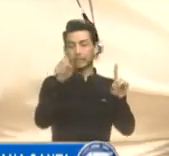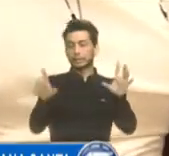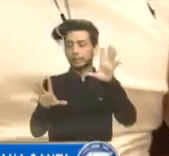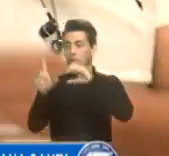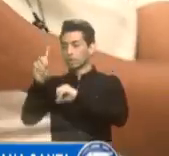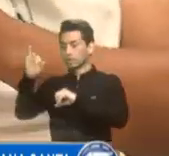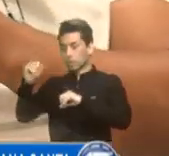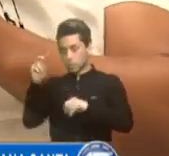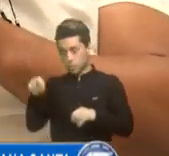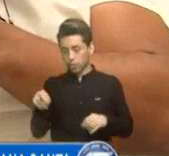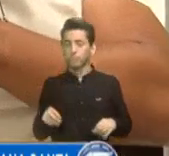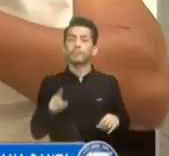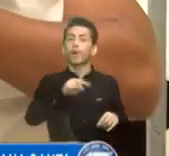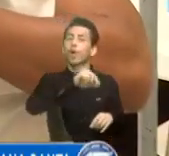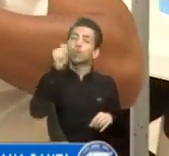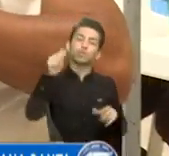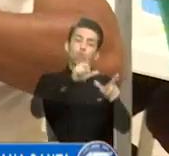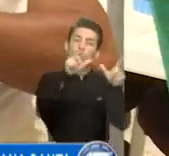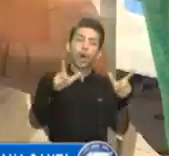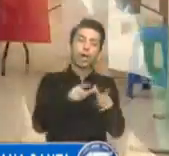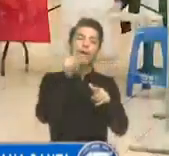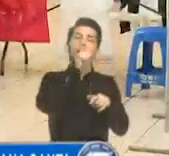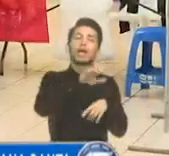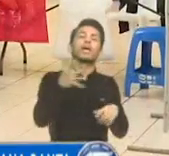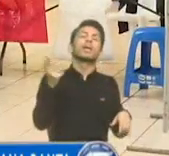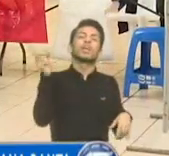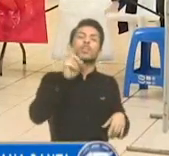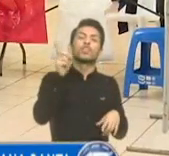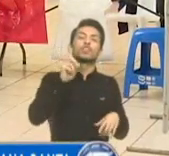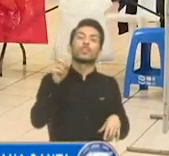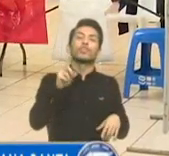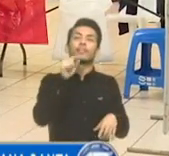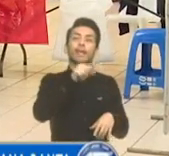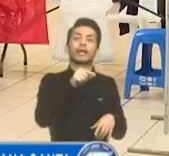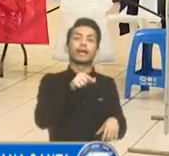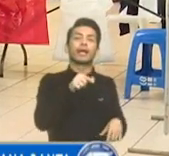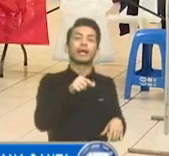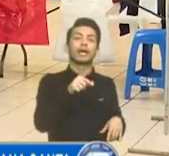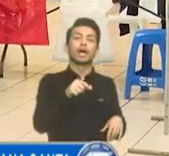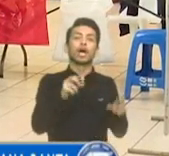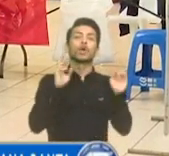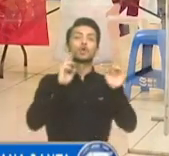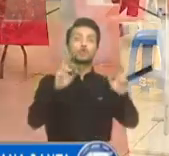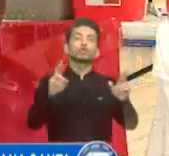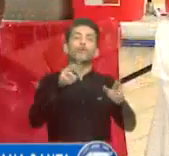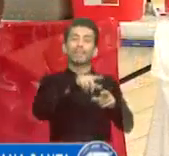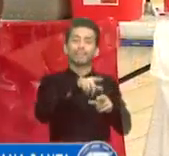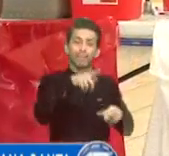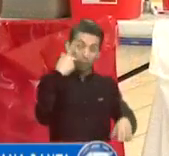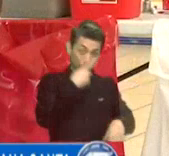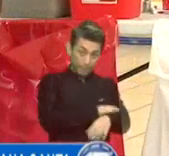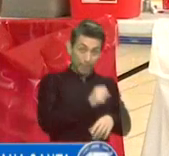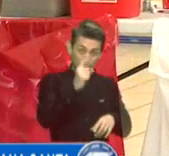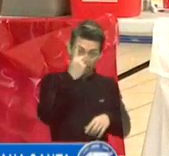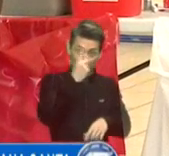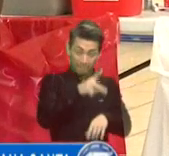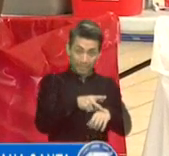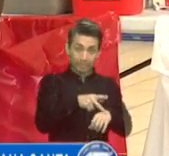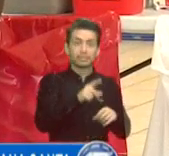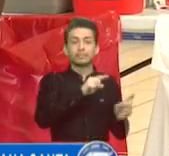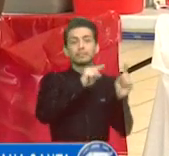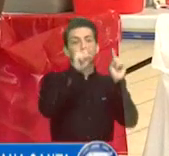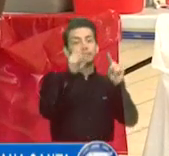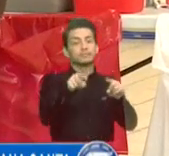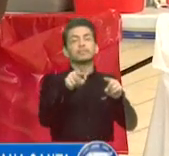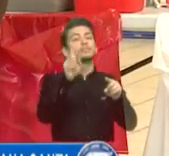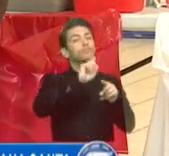personas que se aplicaron la primera dosis en el puesto de vacunación habilitado, en los campos del Roosevelt, deberán presentarse al Centro de Educación Especial Álida,